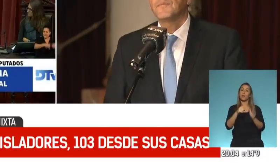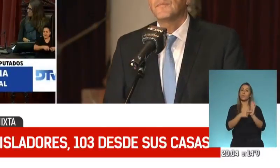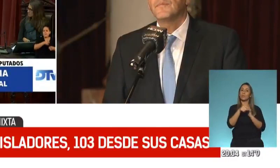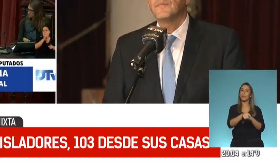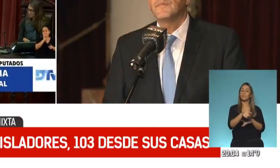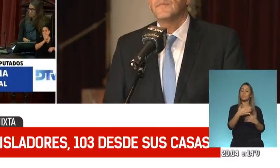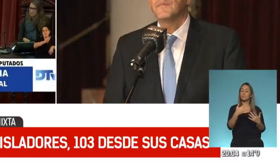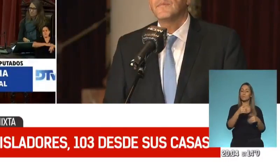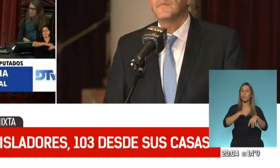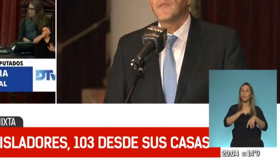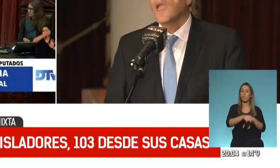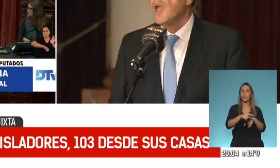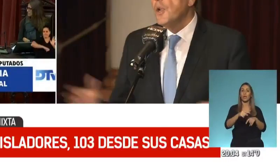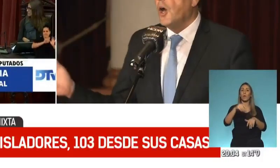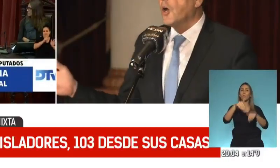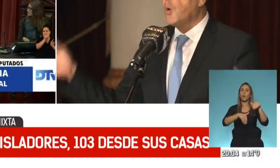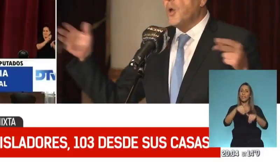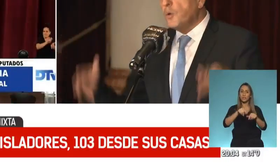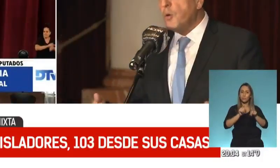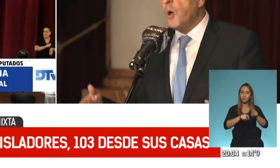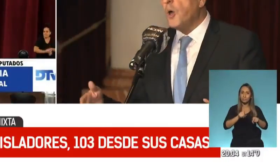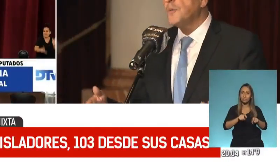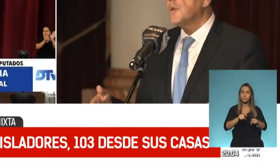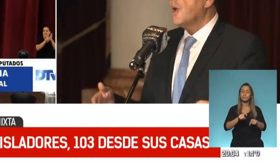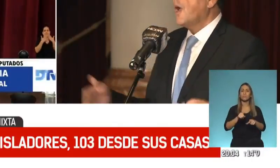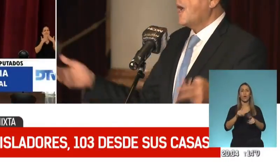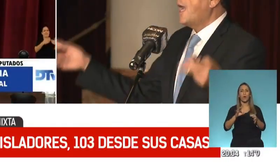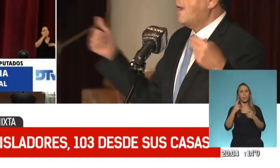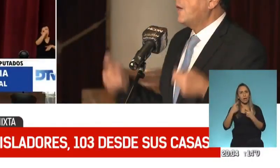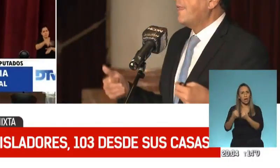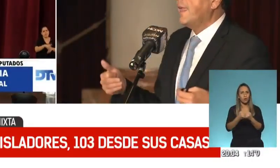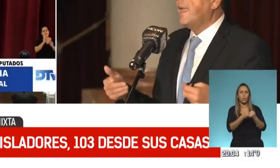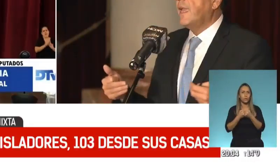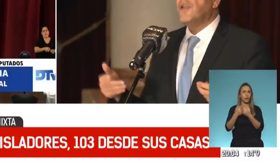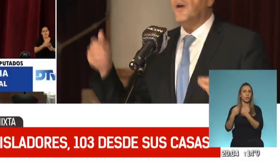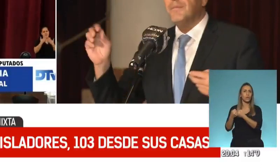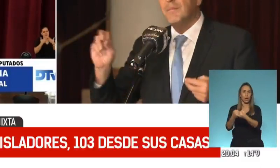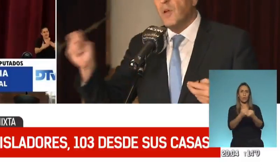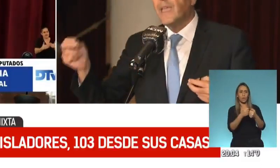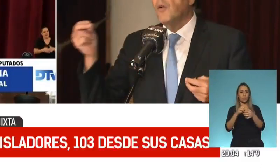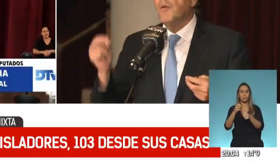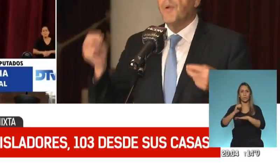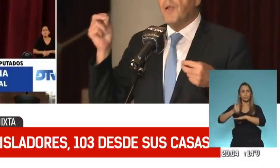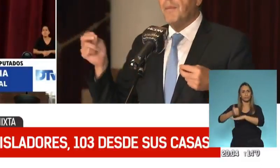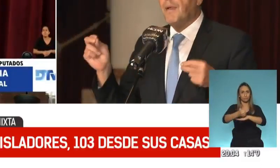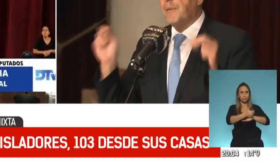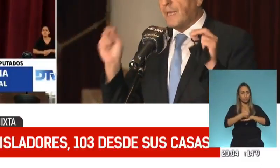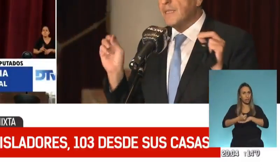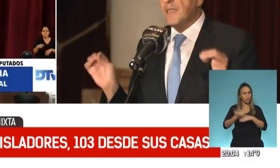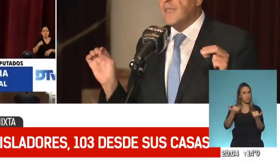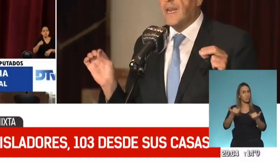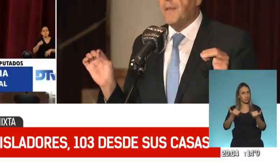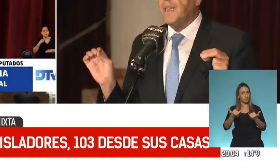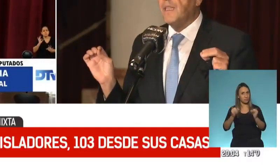dar el quórum y votar, por eso se demora mucho. el quórum hubo a la hora de... No, no es que hubo un problema,